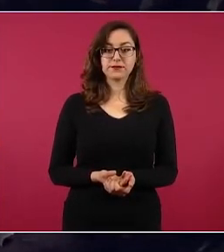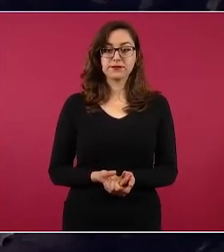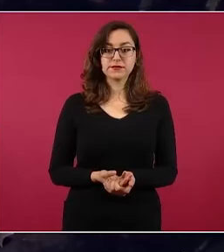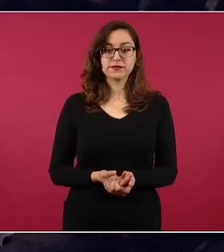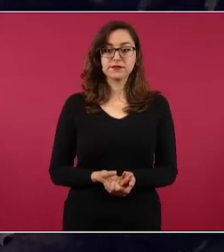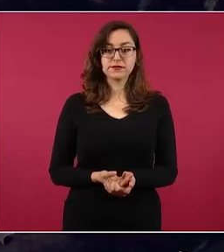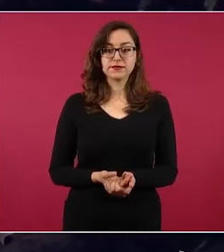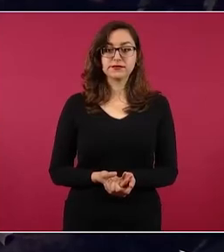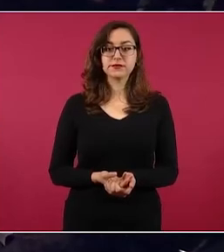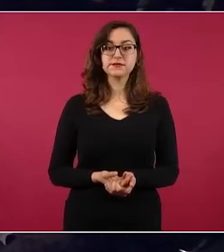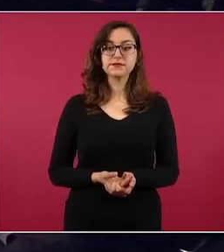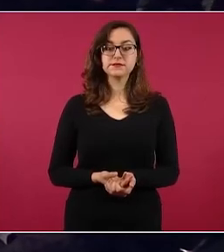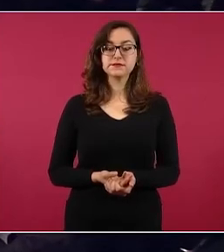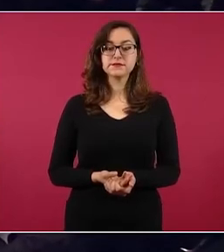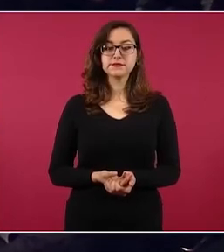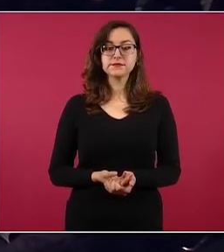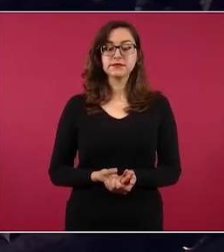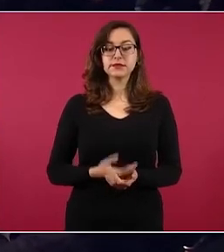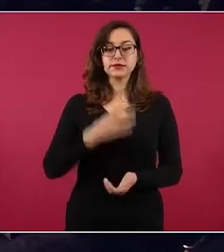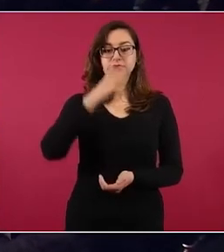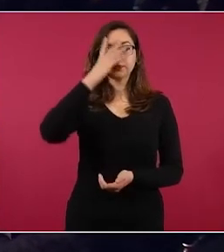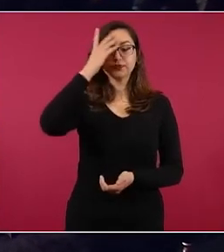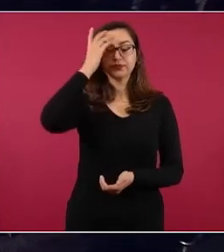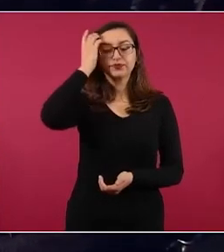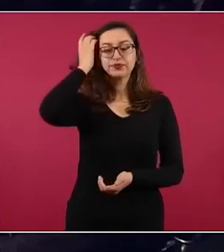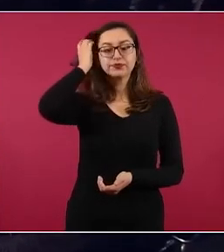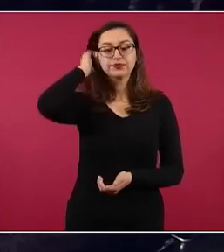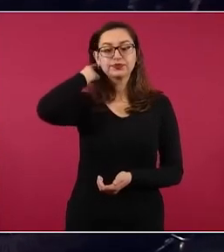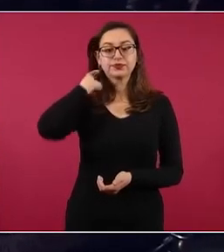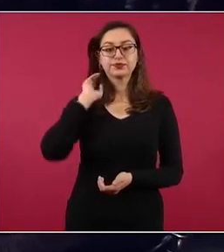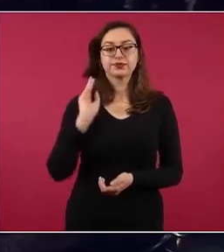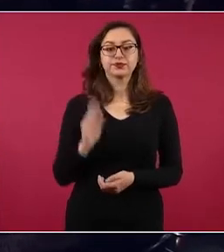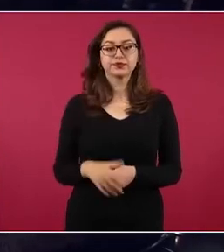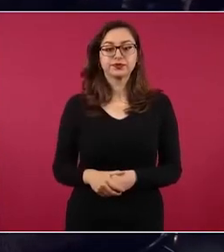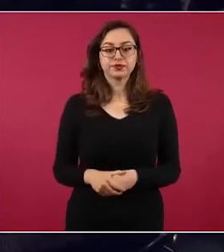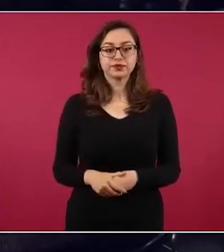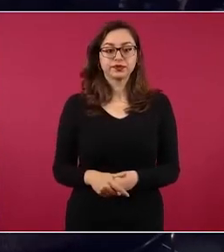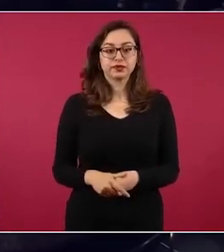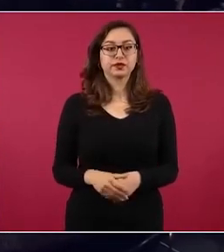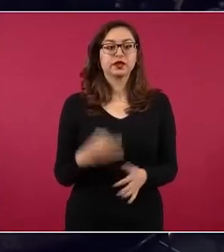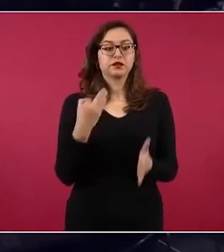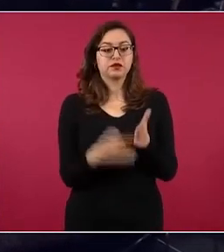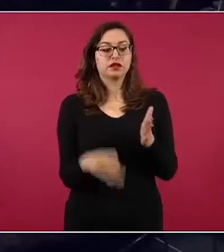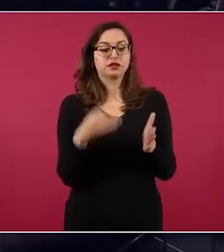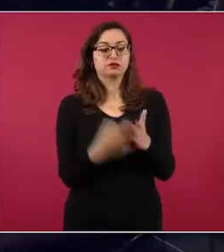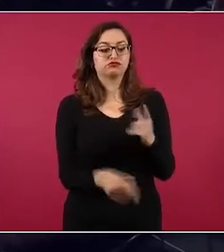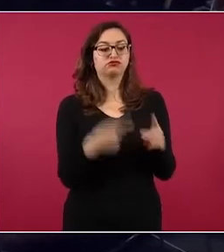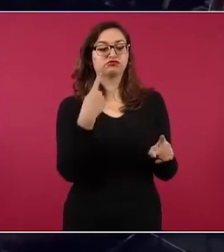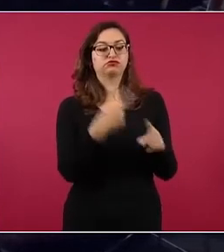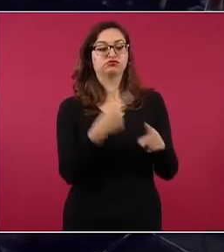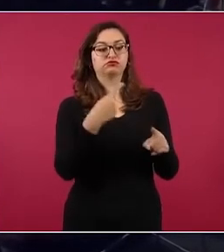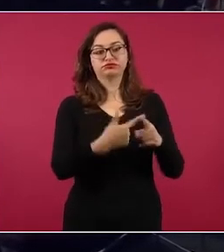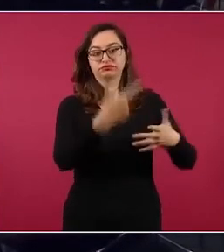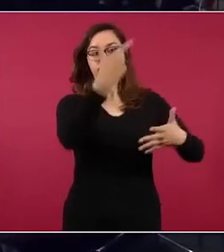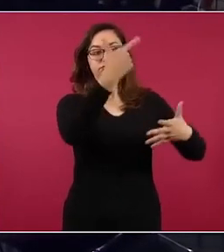Falta… ¿Quiénes van a dar el dedazo? Sí. Pues…